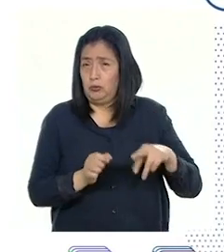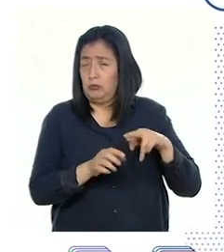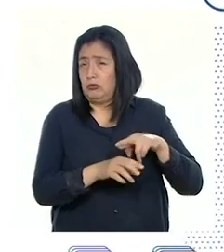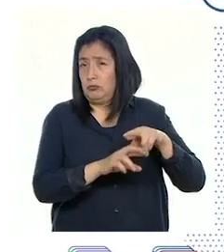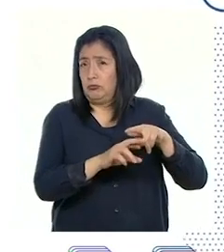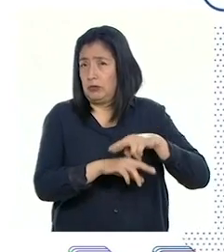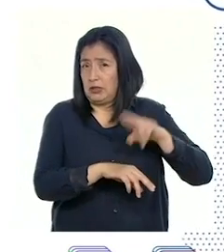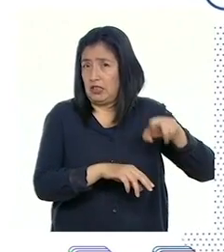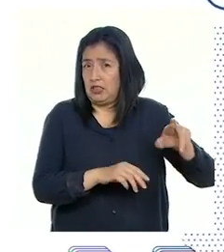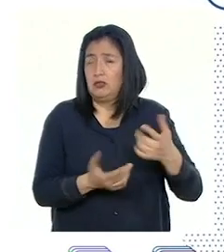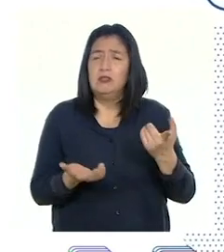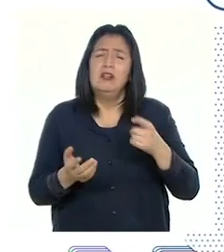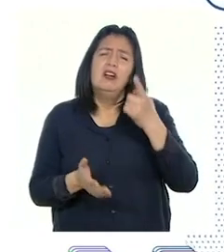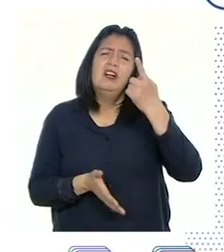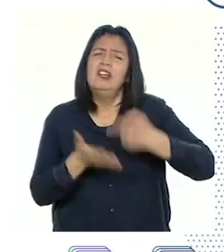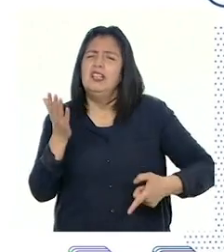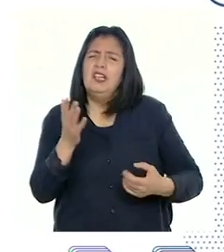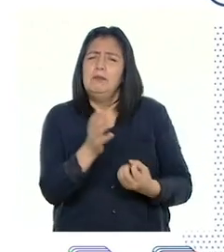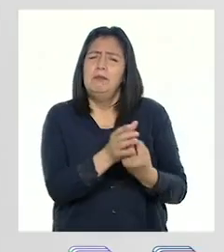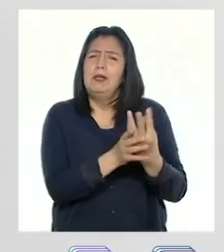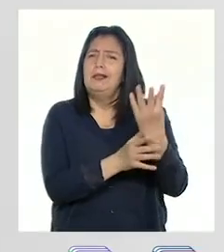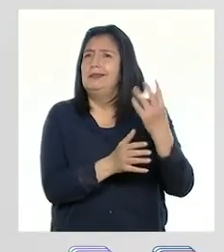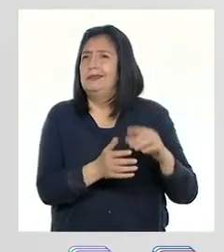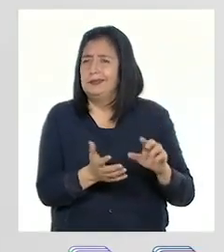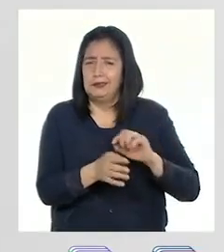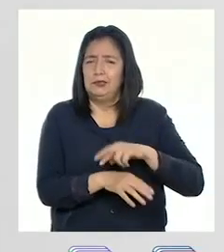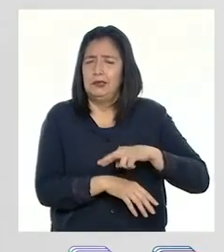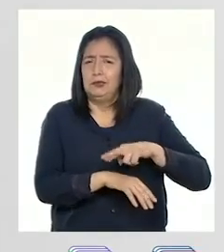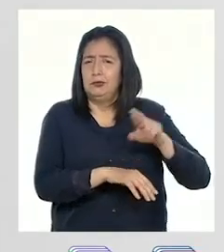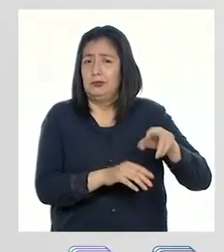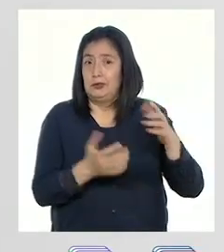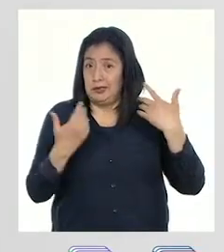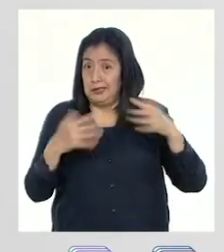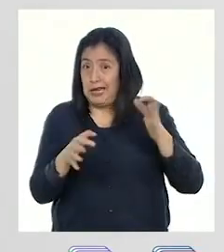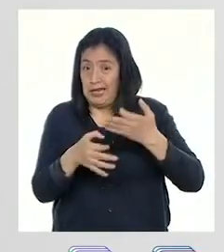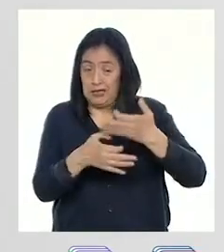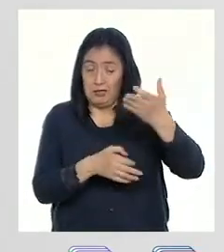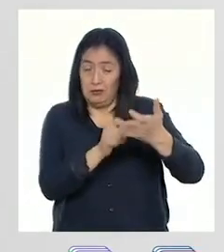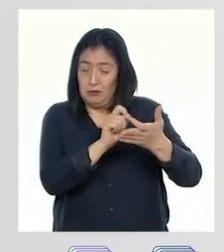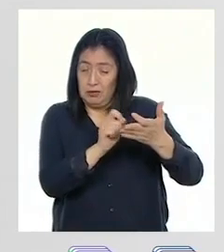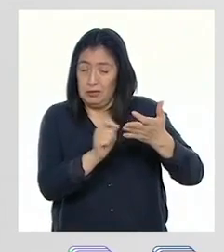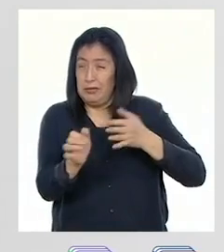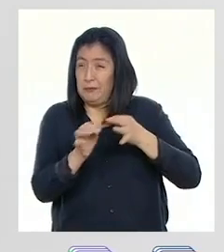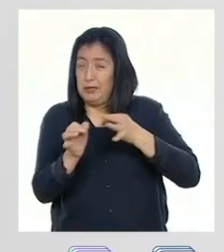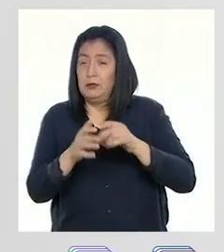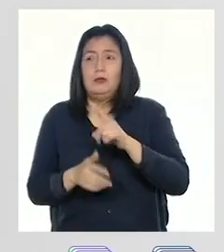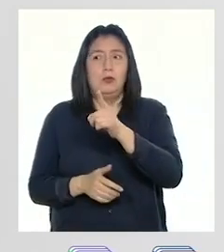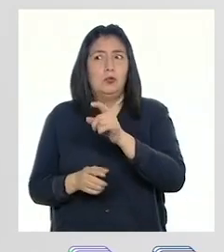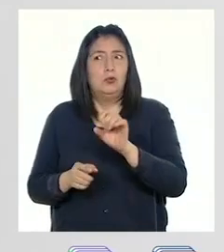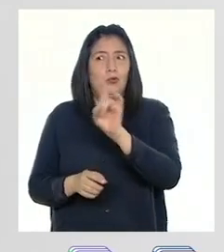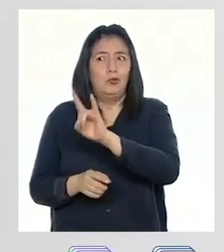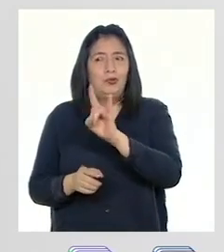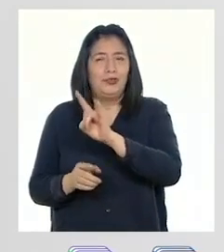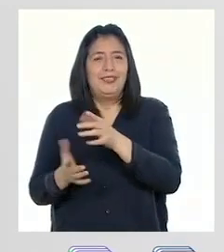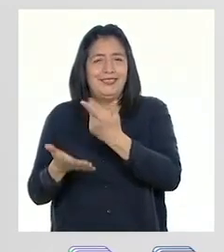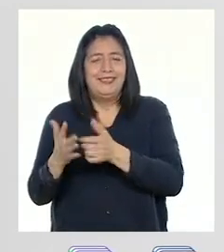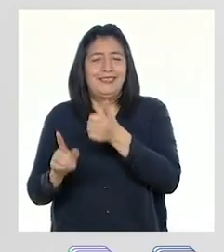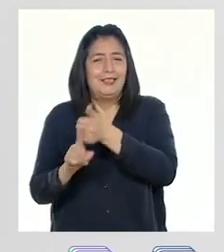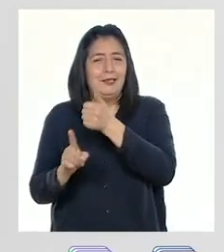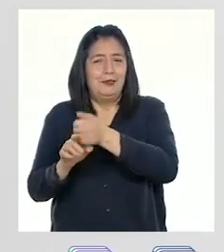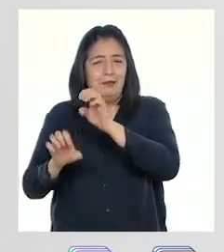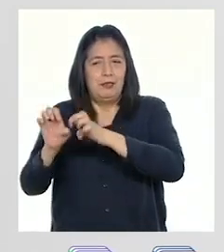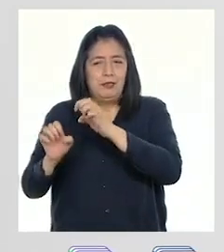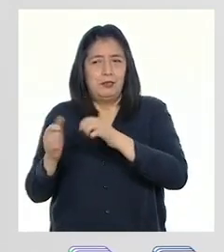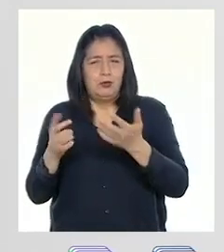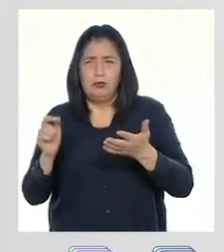¿Qué plantas crecen en tu región? Cuando tengan su ficha explicativa, usen la de autoevaluación para verificar que el